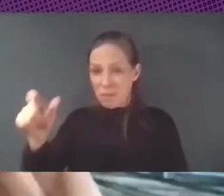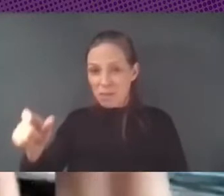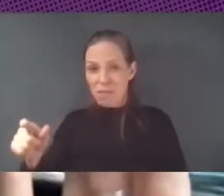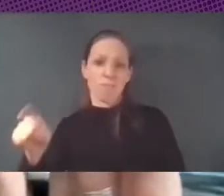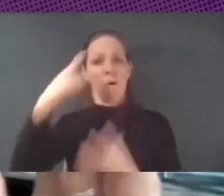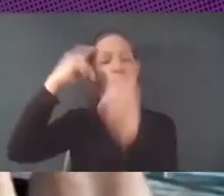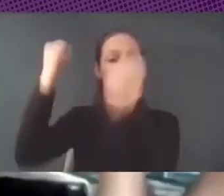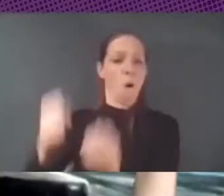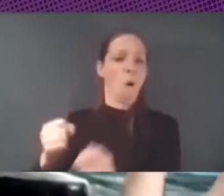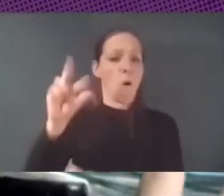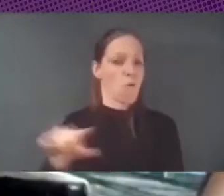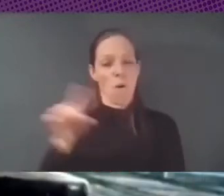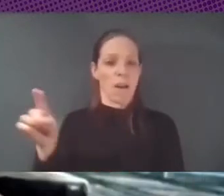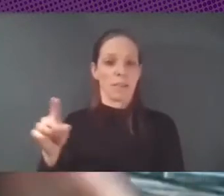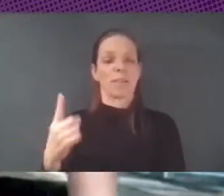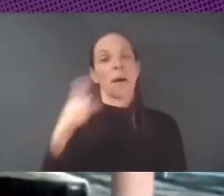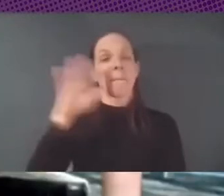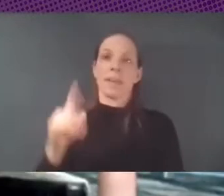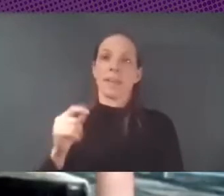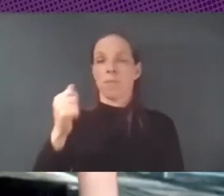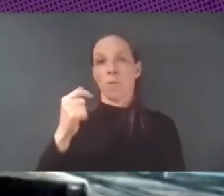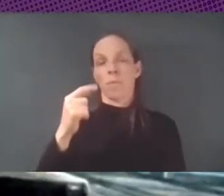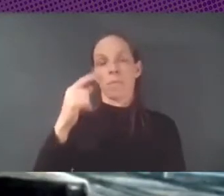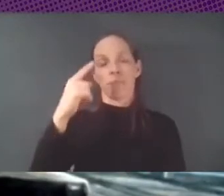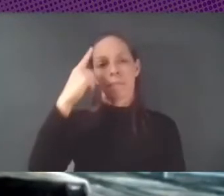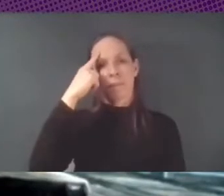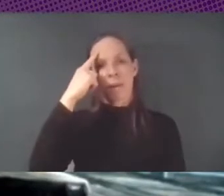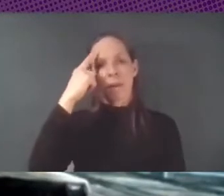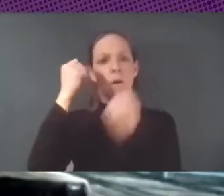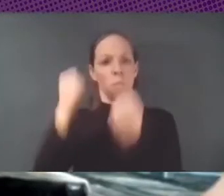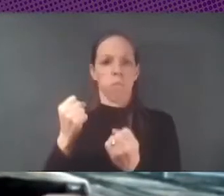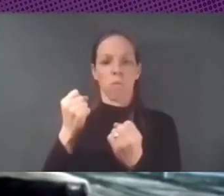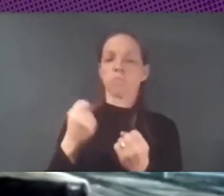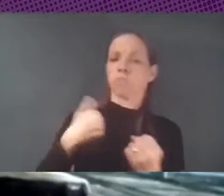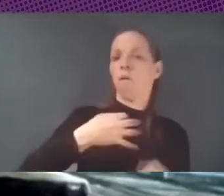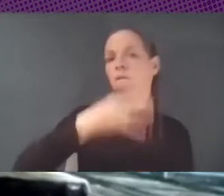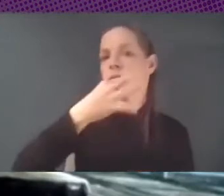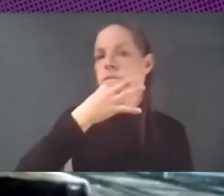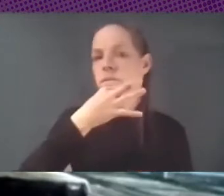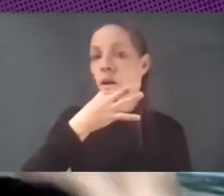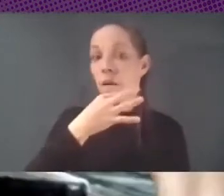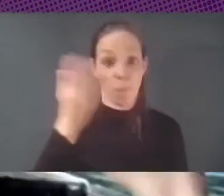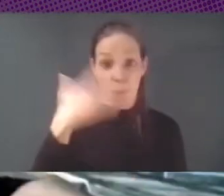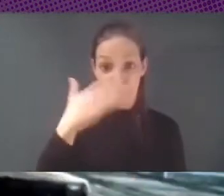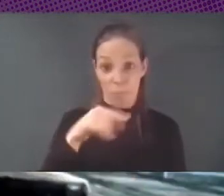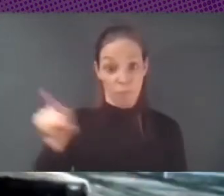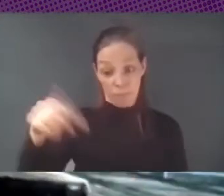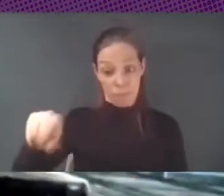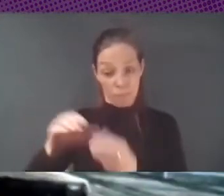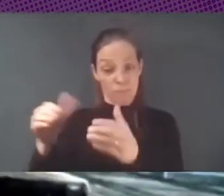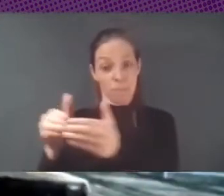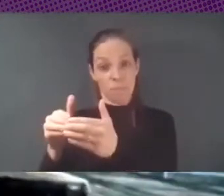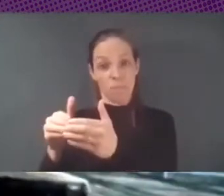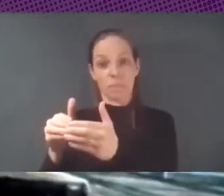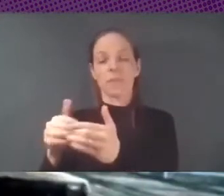proxys para que otros puedan hablar y representarse. Pero lo que falta, y también sobre todo, estoy